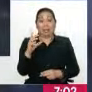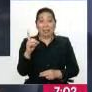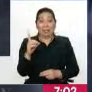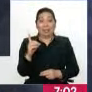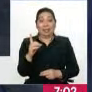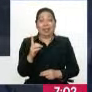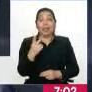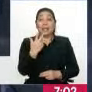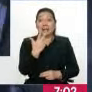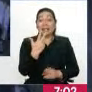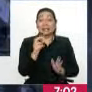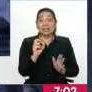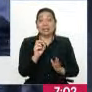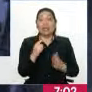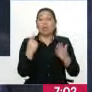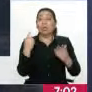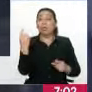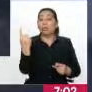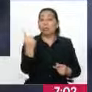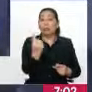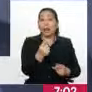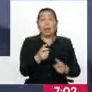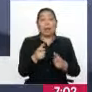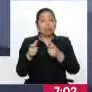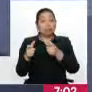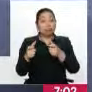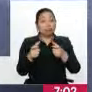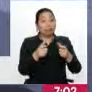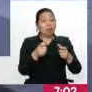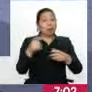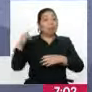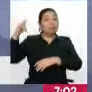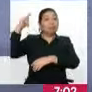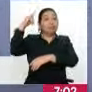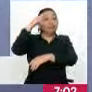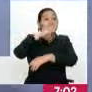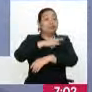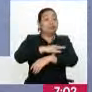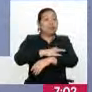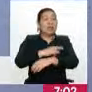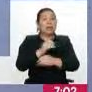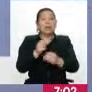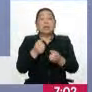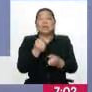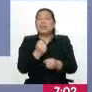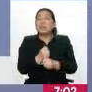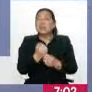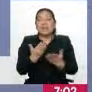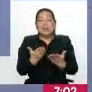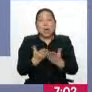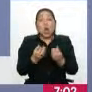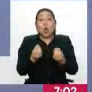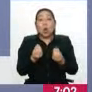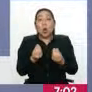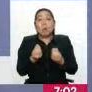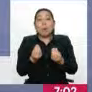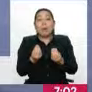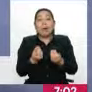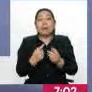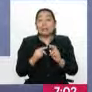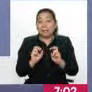360, en donde los controladores de tránsito aéreo realizan sus trabajos de orientación,